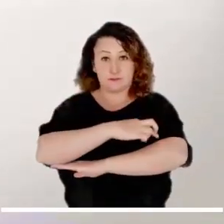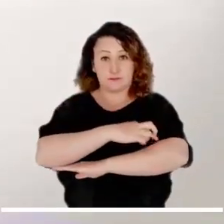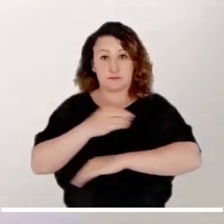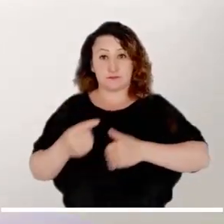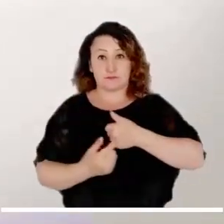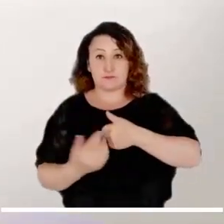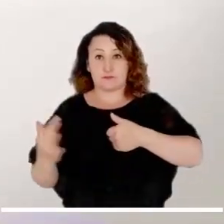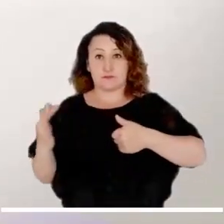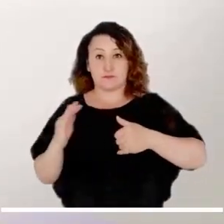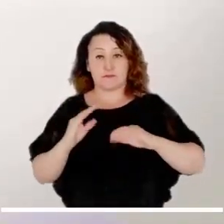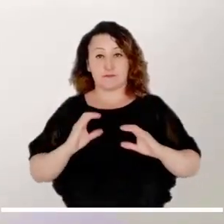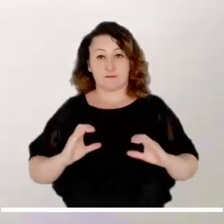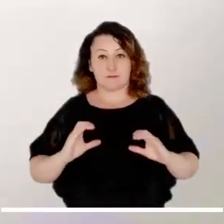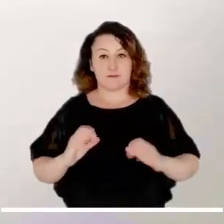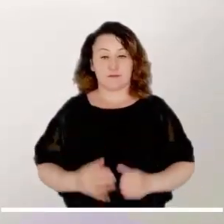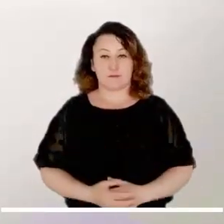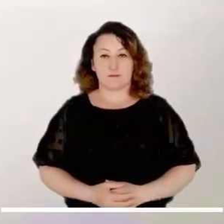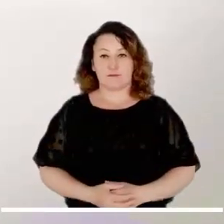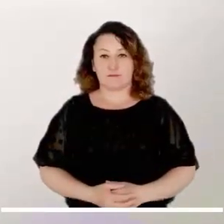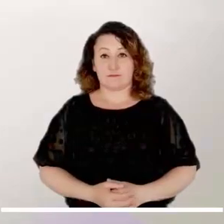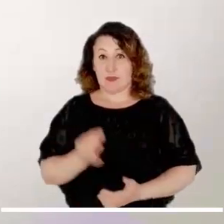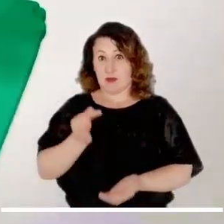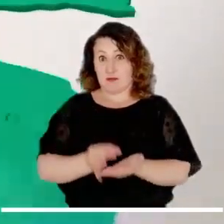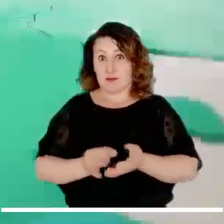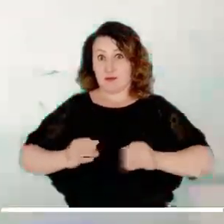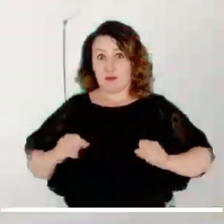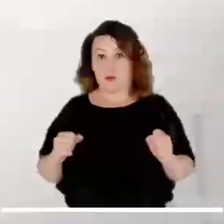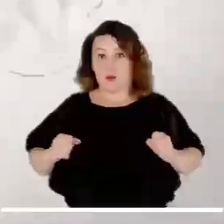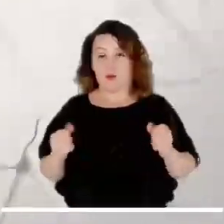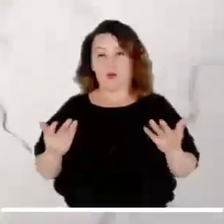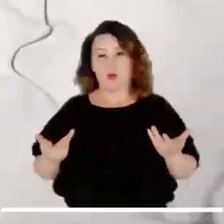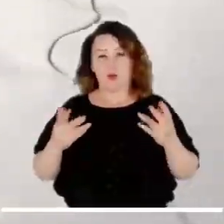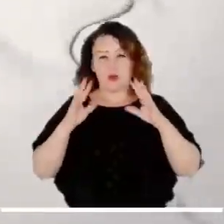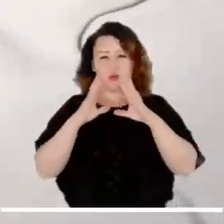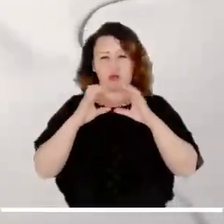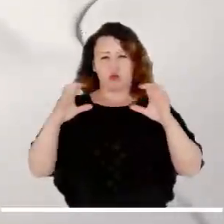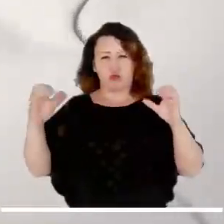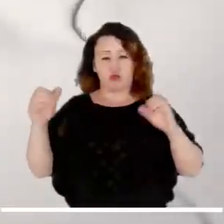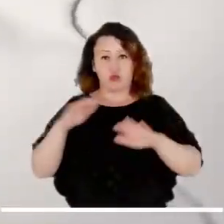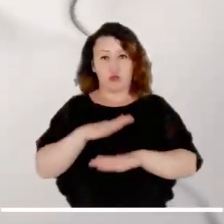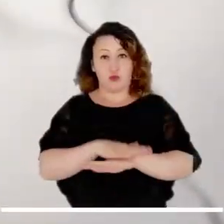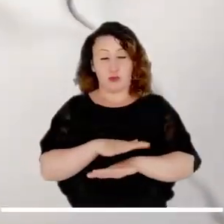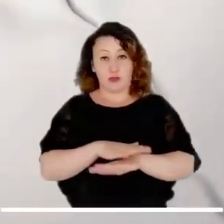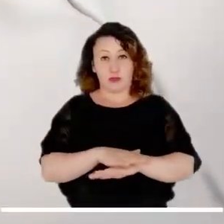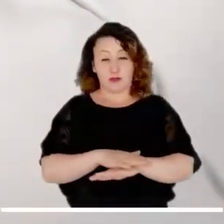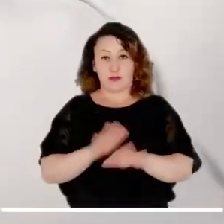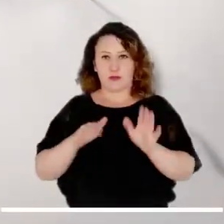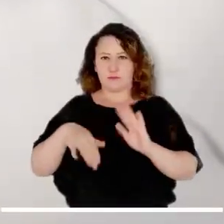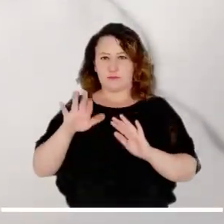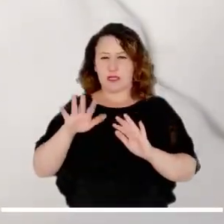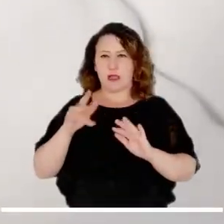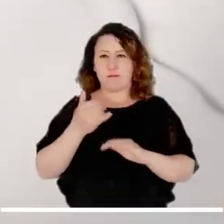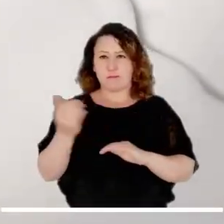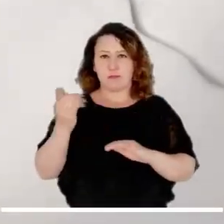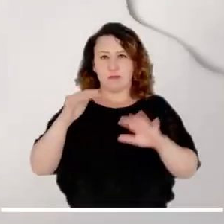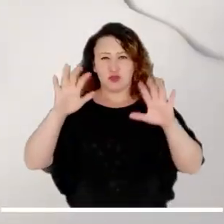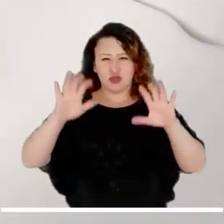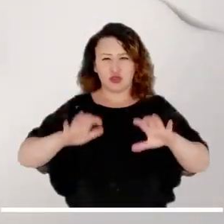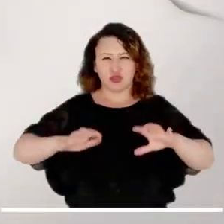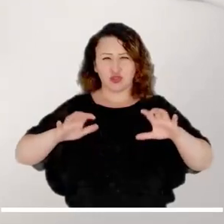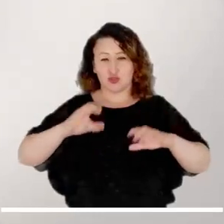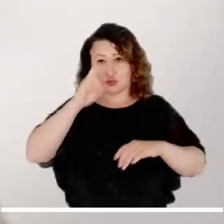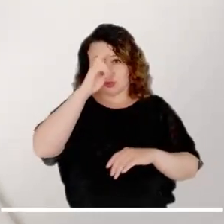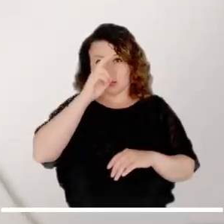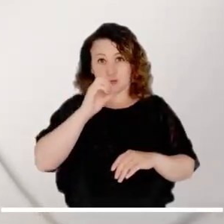Occidente de Putumayo, Guaviare y Caquetá. La capital estaría bajo la influencia de las nubes durante la tarde, lo que podría